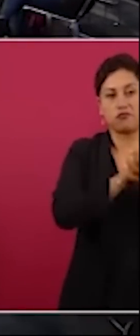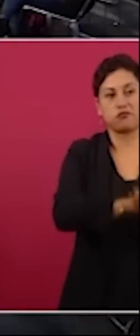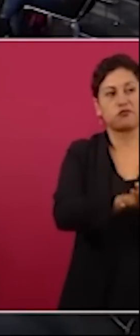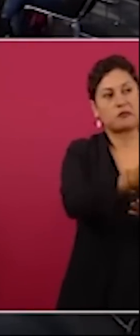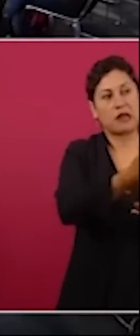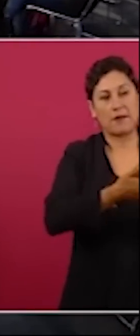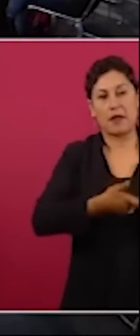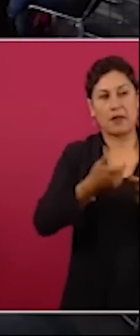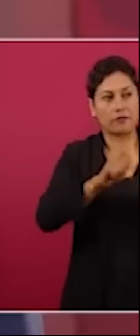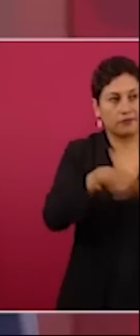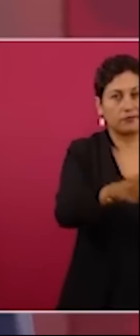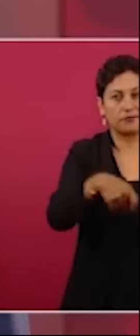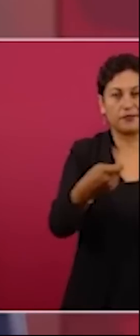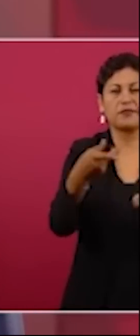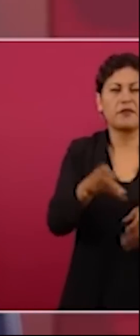quién iba a ganar